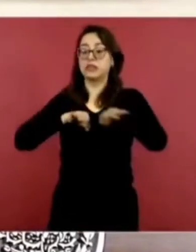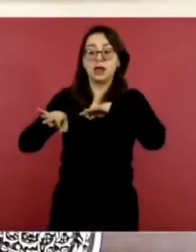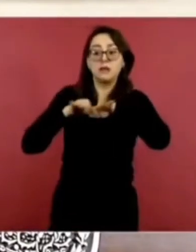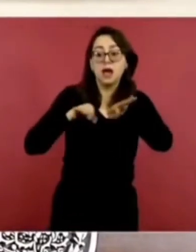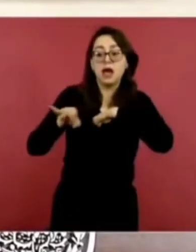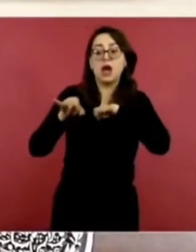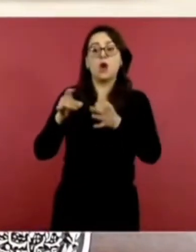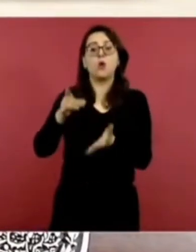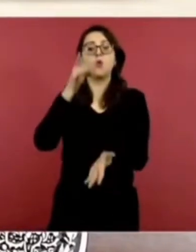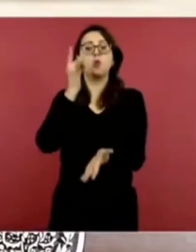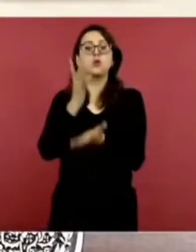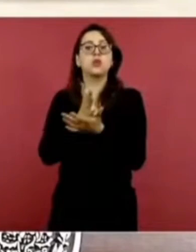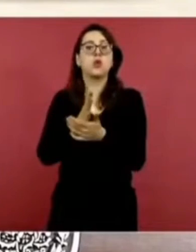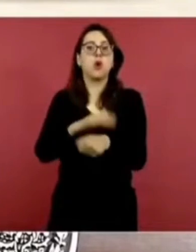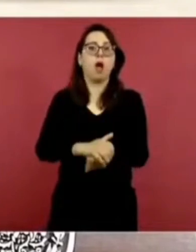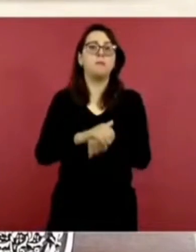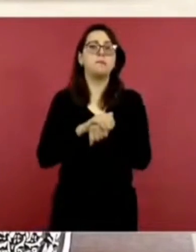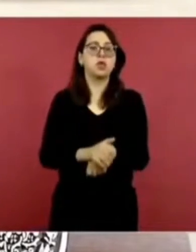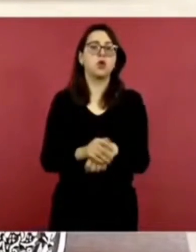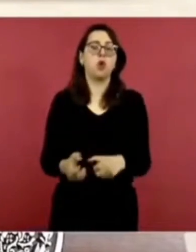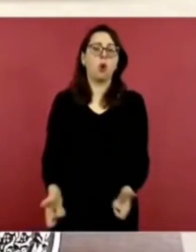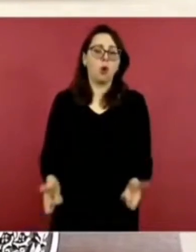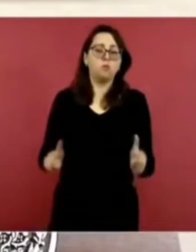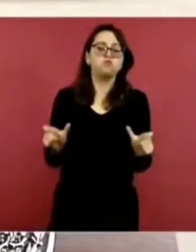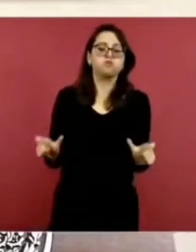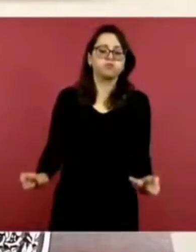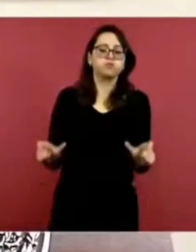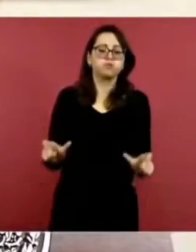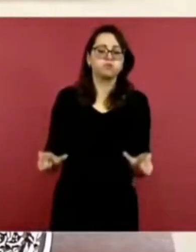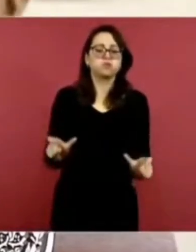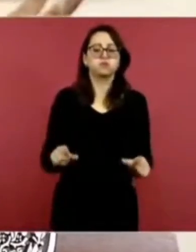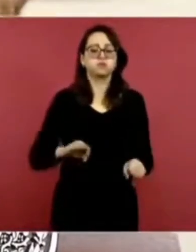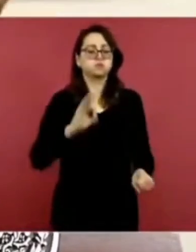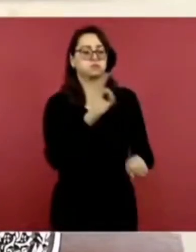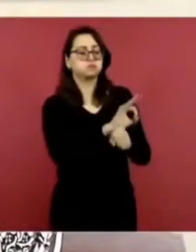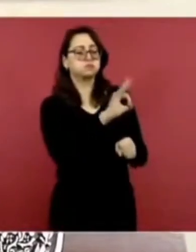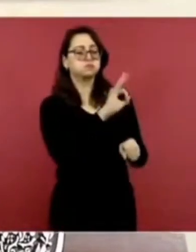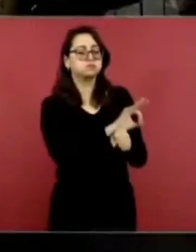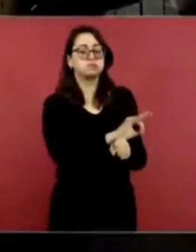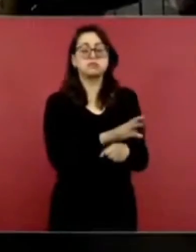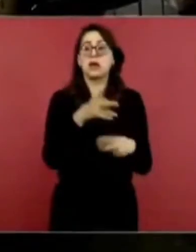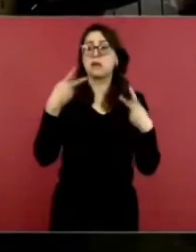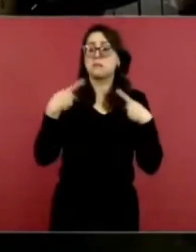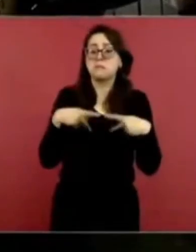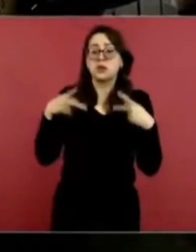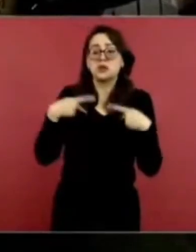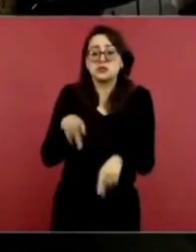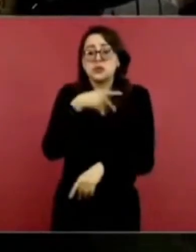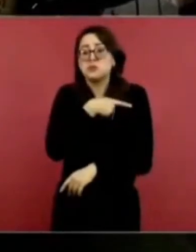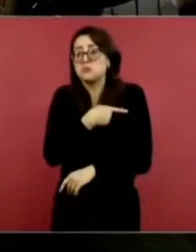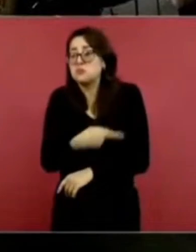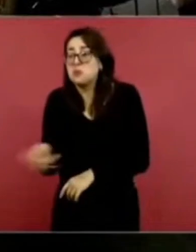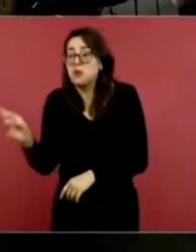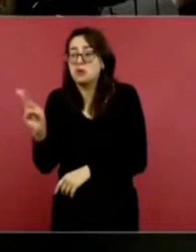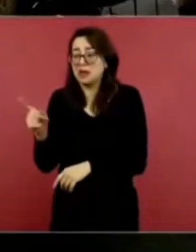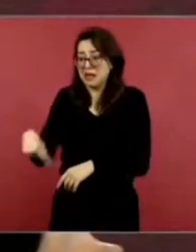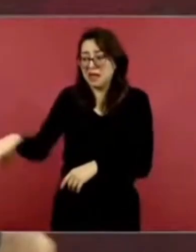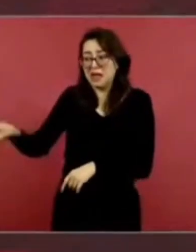No defienden a quienes no tienen con qué comprar su inocencia.